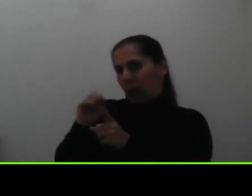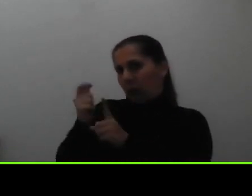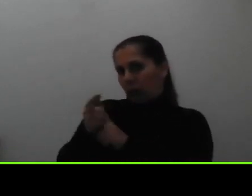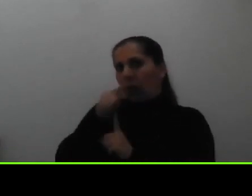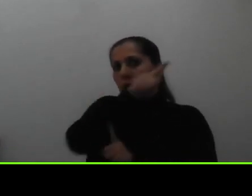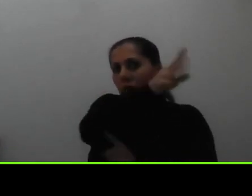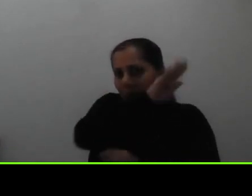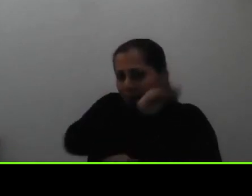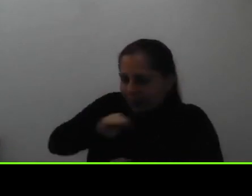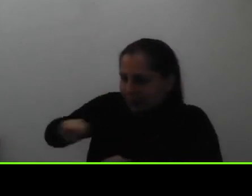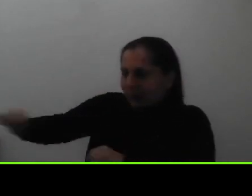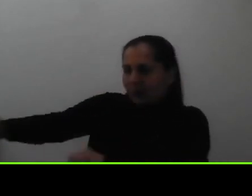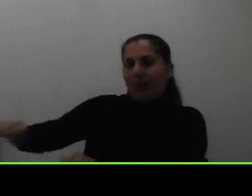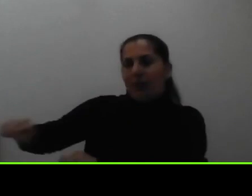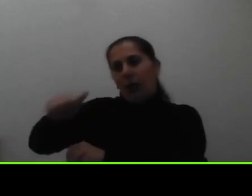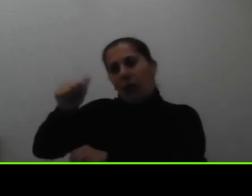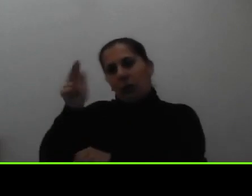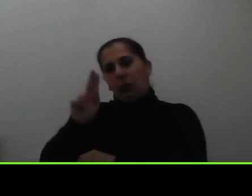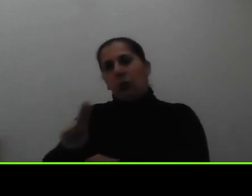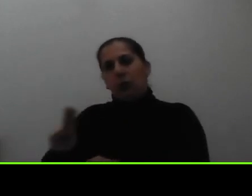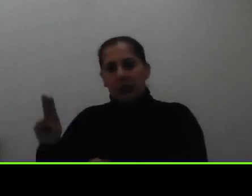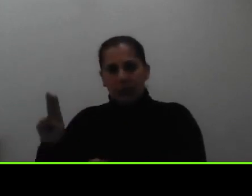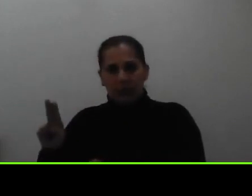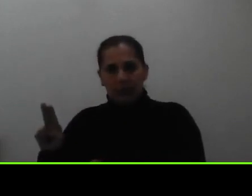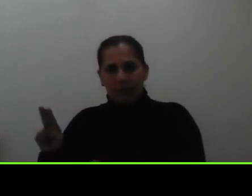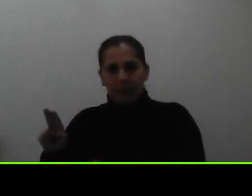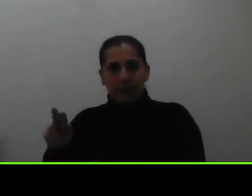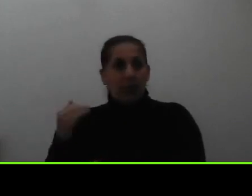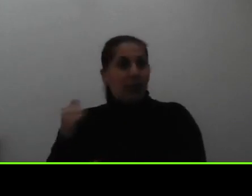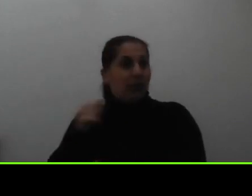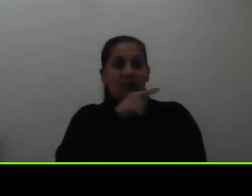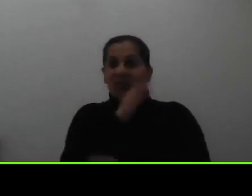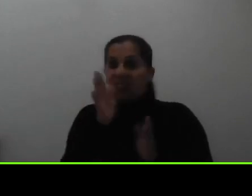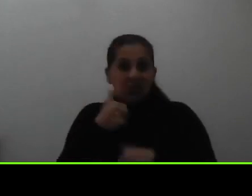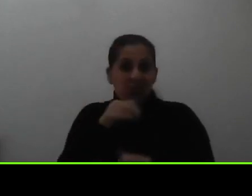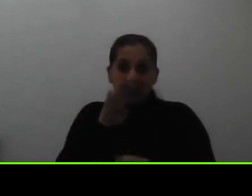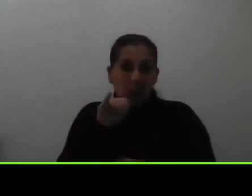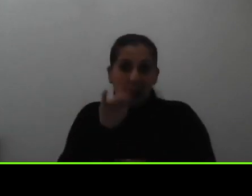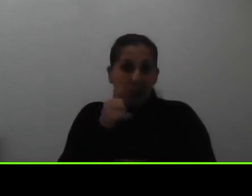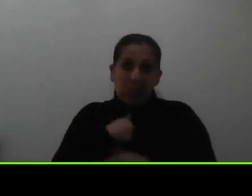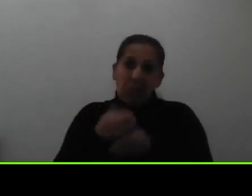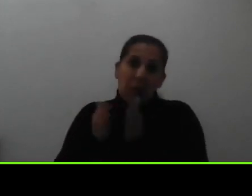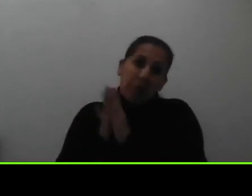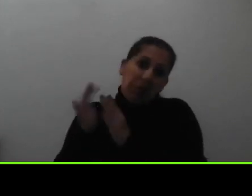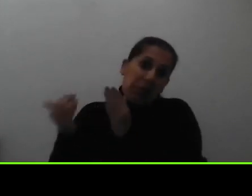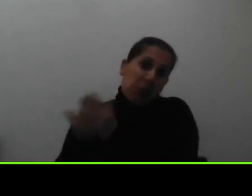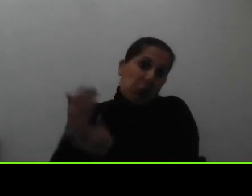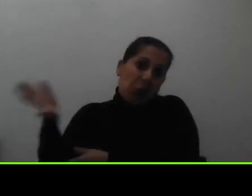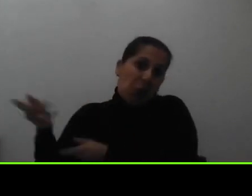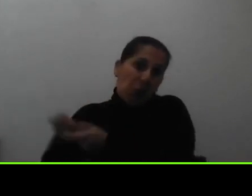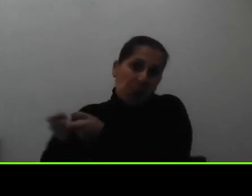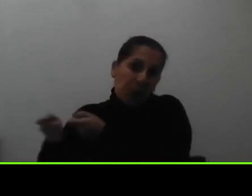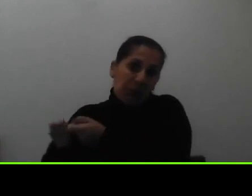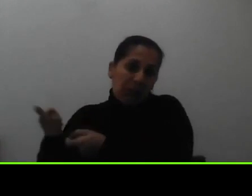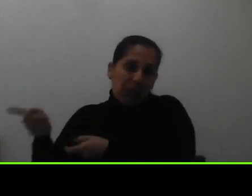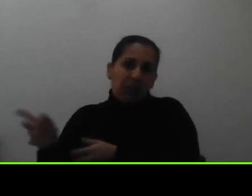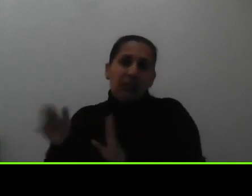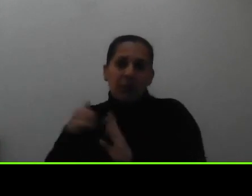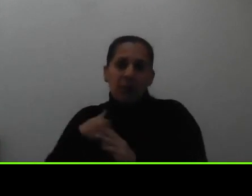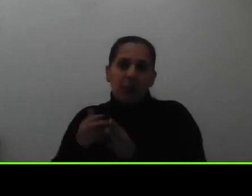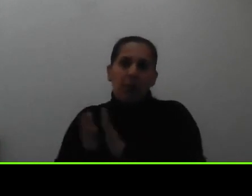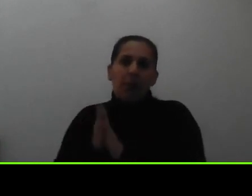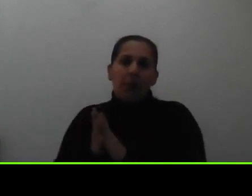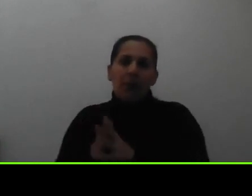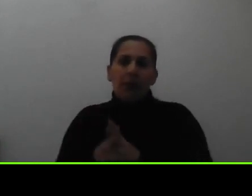van a estar en ese centro universitario si no fueran becados pues hacen la gestión en el área administrativa que igual lo tienen que hacer